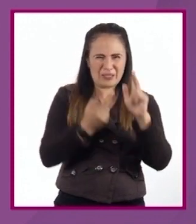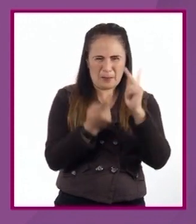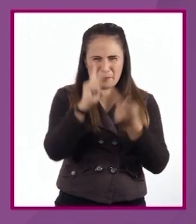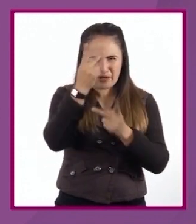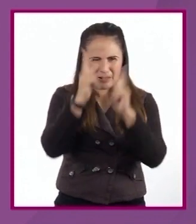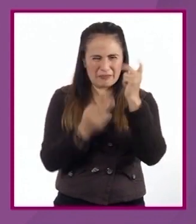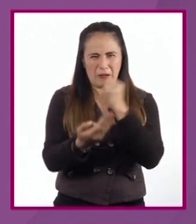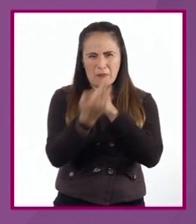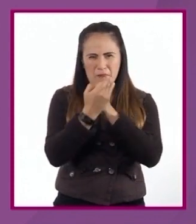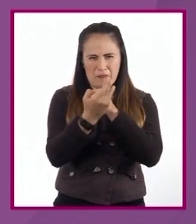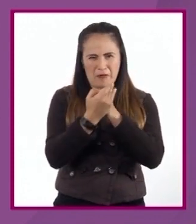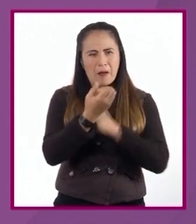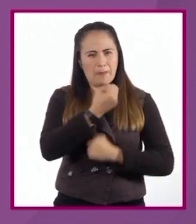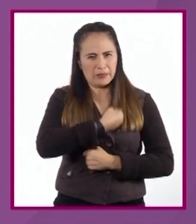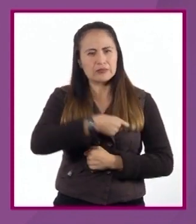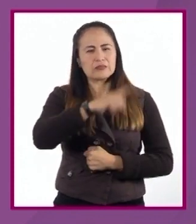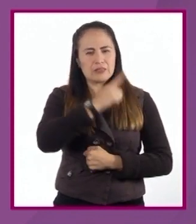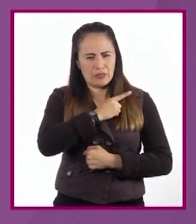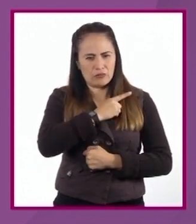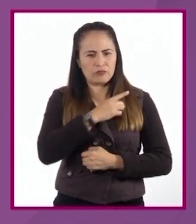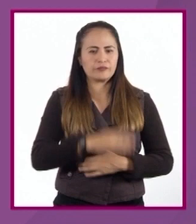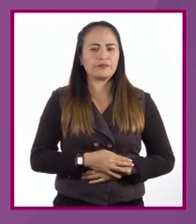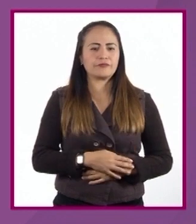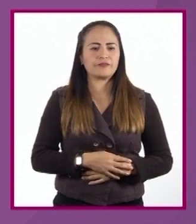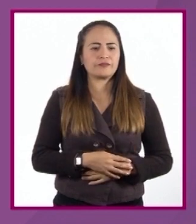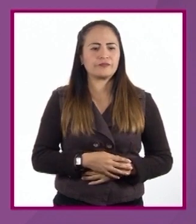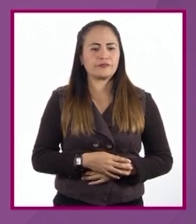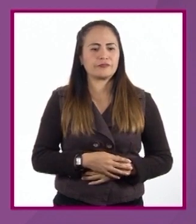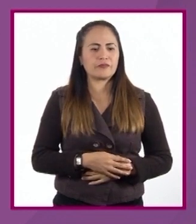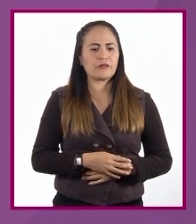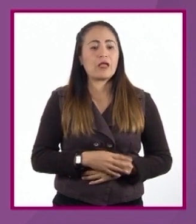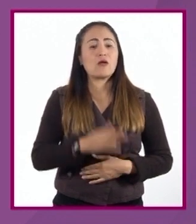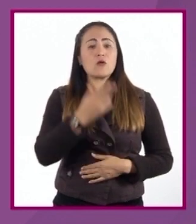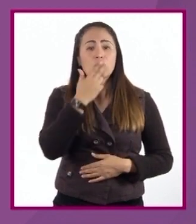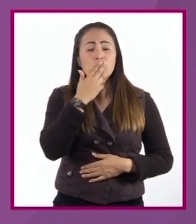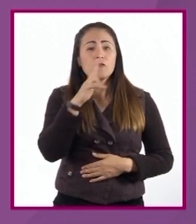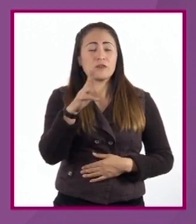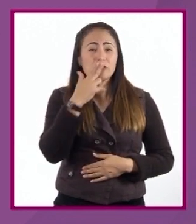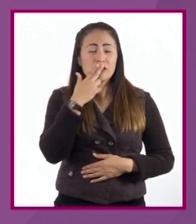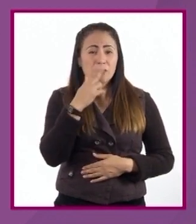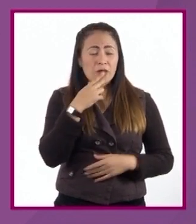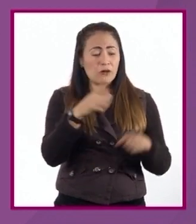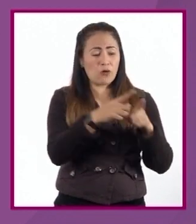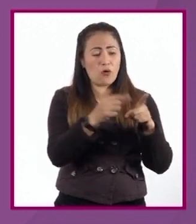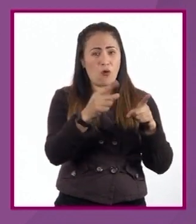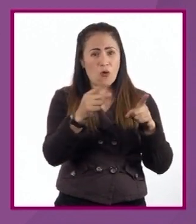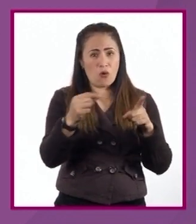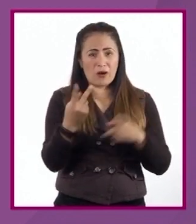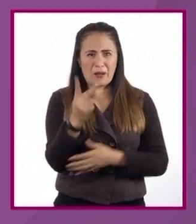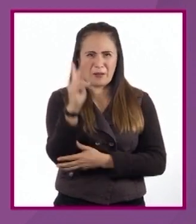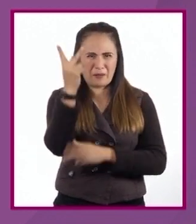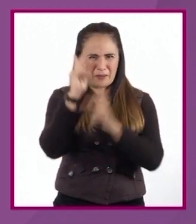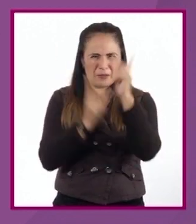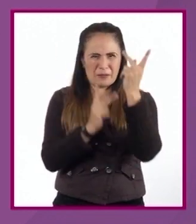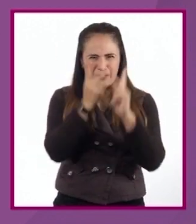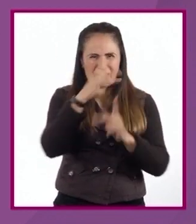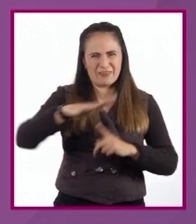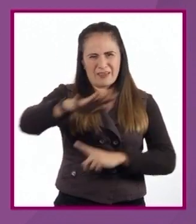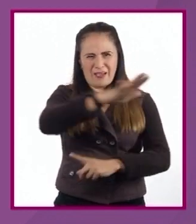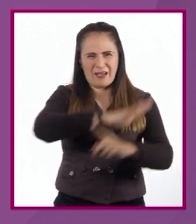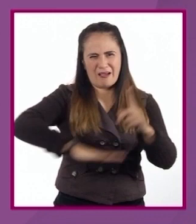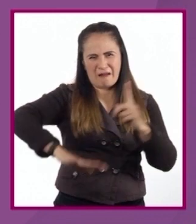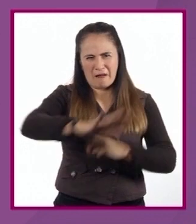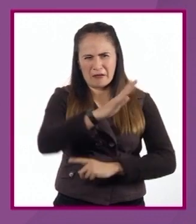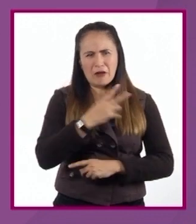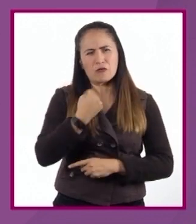es benéfica para la salud, diciendo que el tabaco se obtiene de la hoja de una planta que crece en la naturaleza.